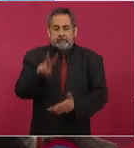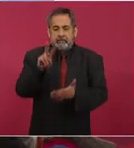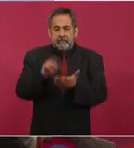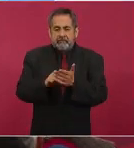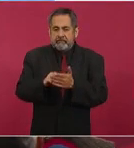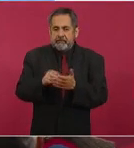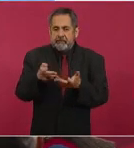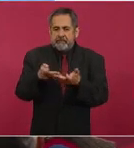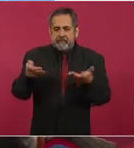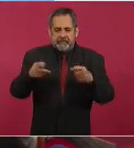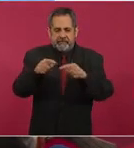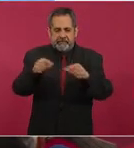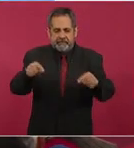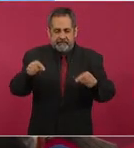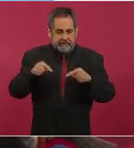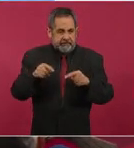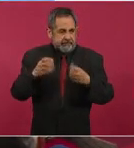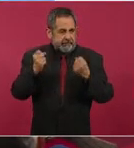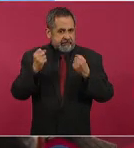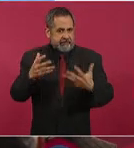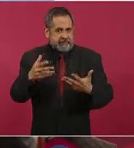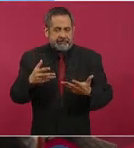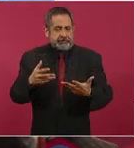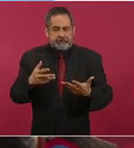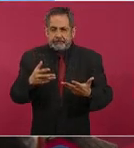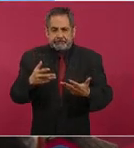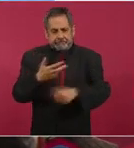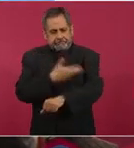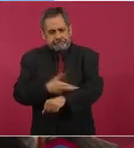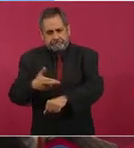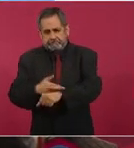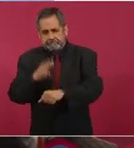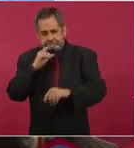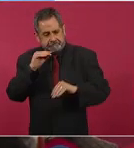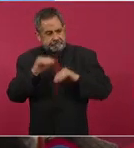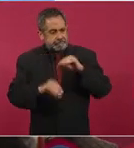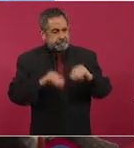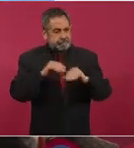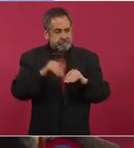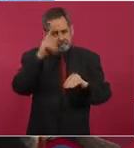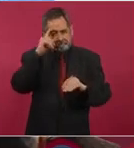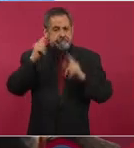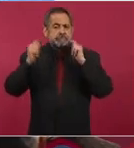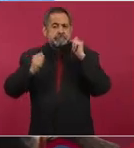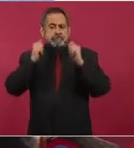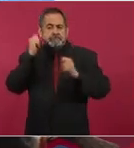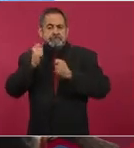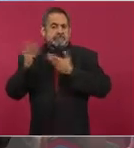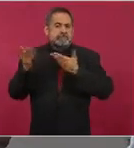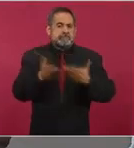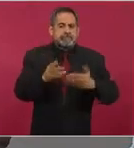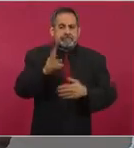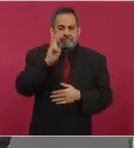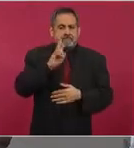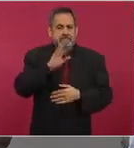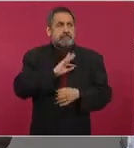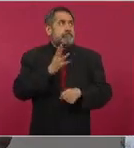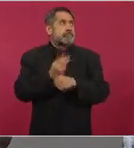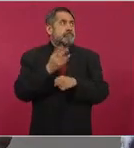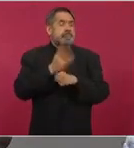sean utilizados para el turismo, que esto se pueda